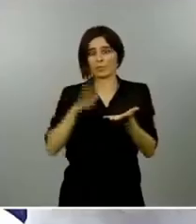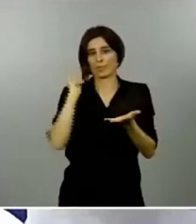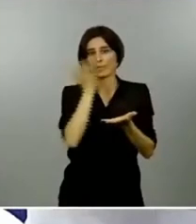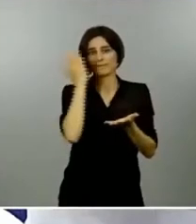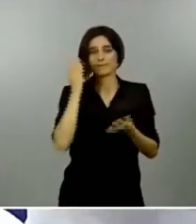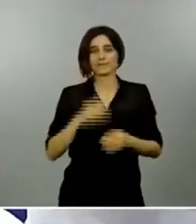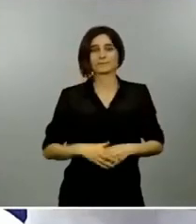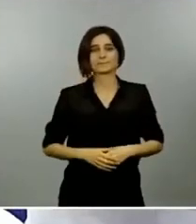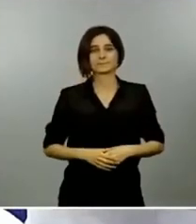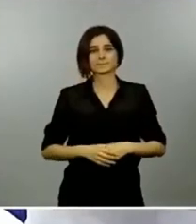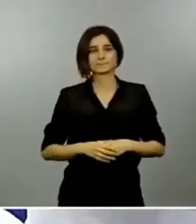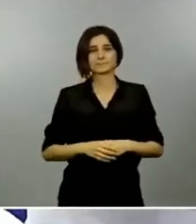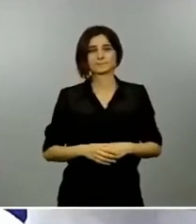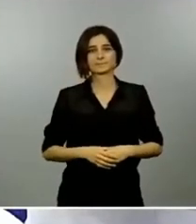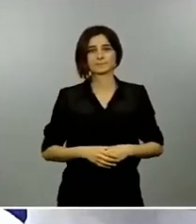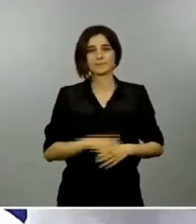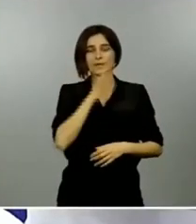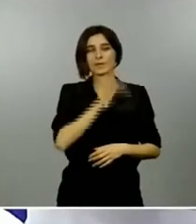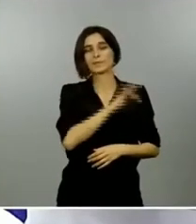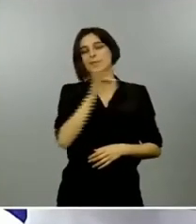toma la palabra la voz de Galicia